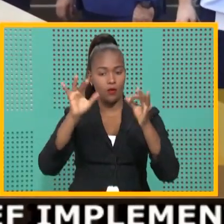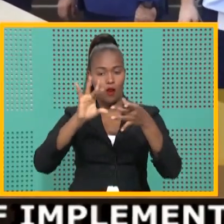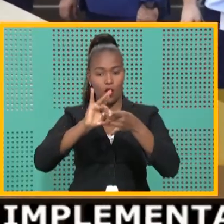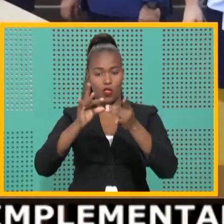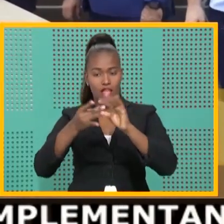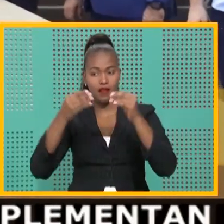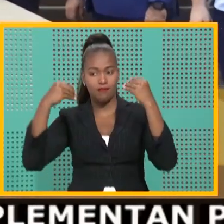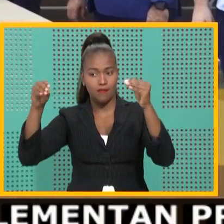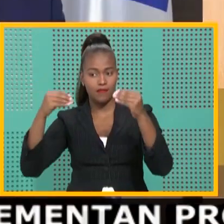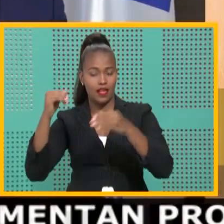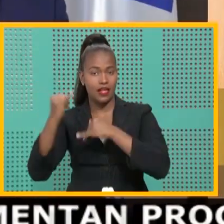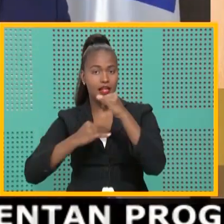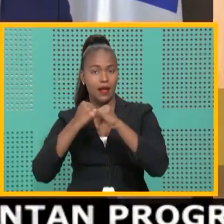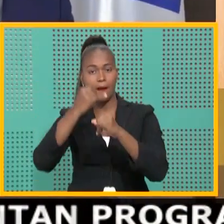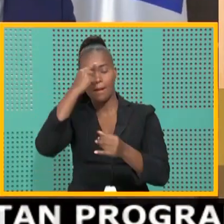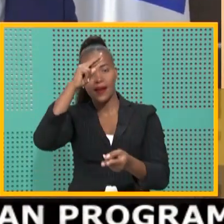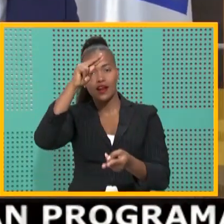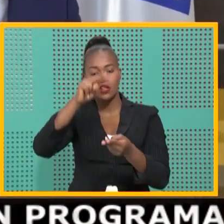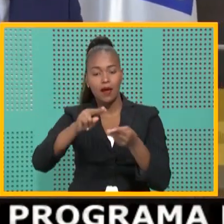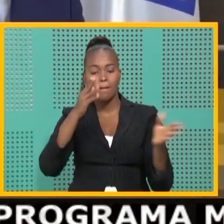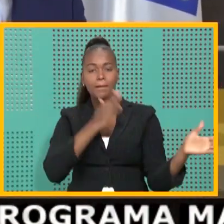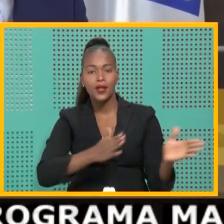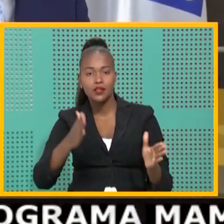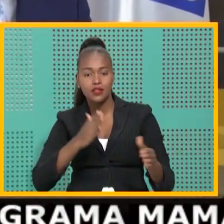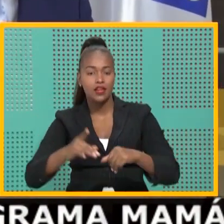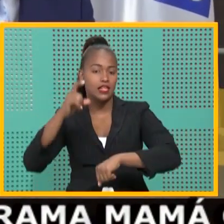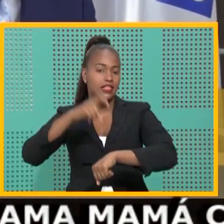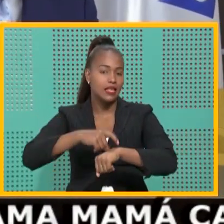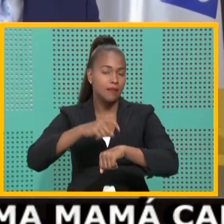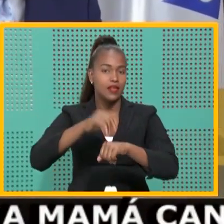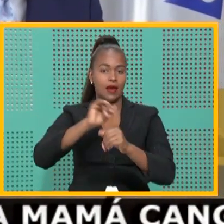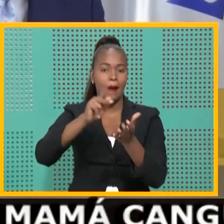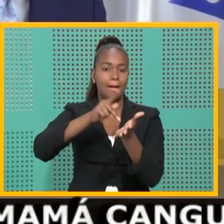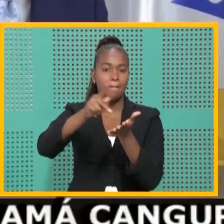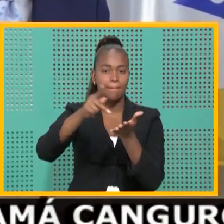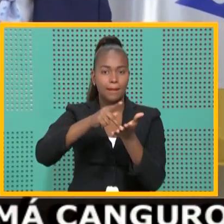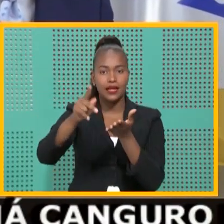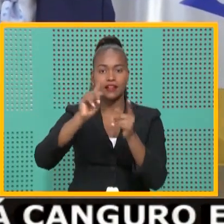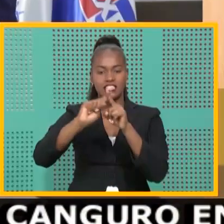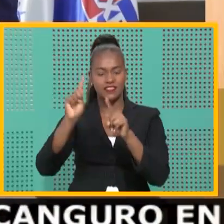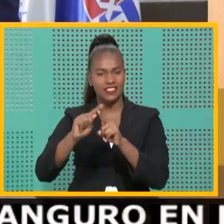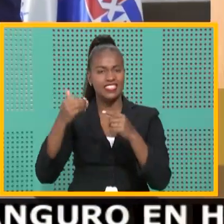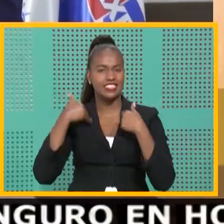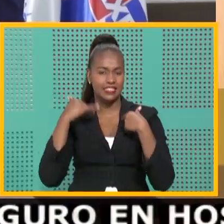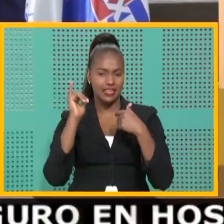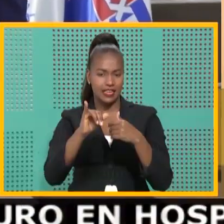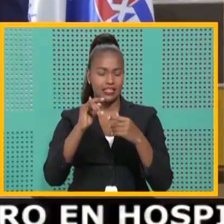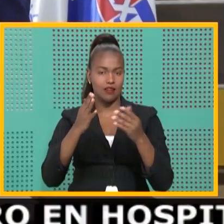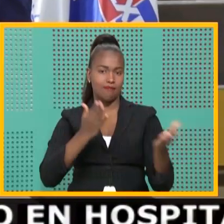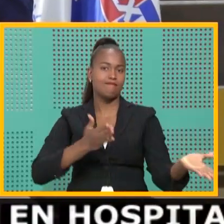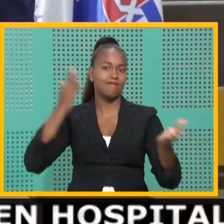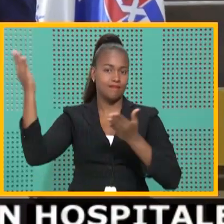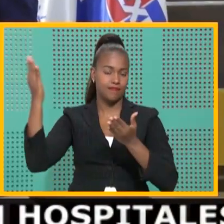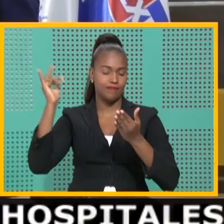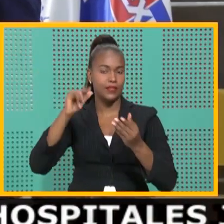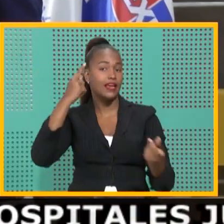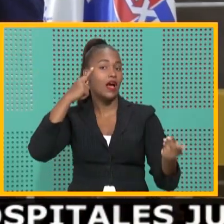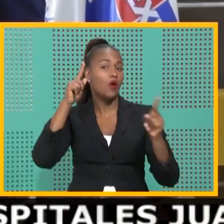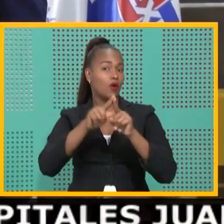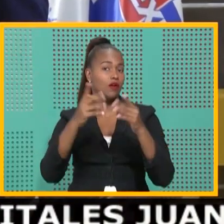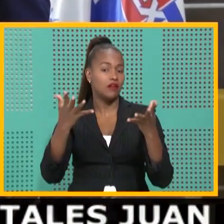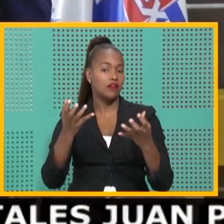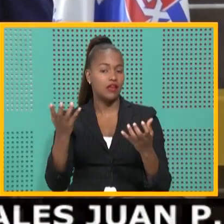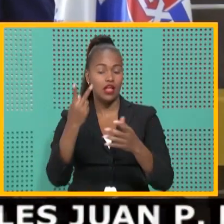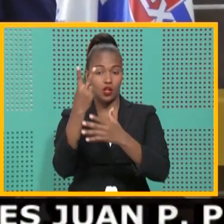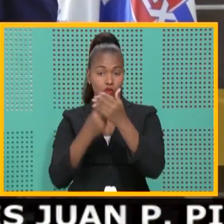internacional para reducir procesos, tiempos y costos operativos en esta transacción comercial. El acuerdo prevé que